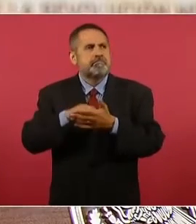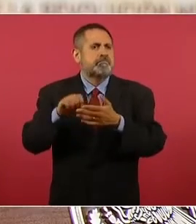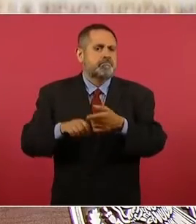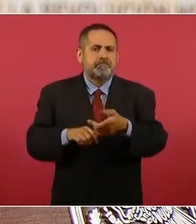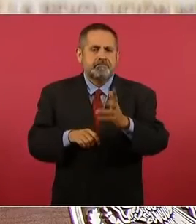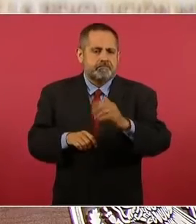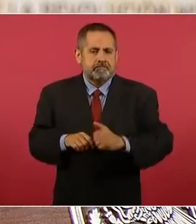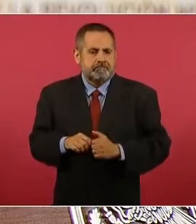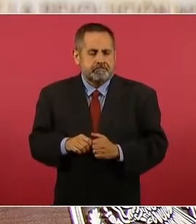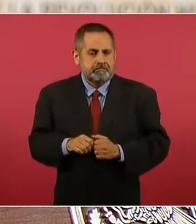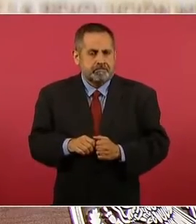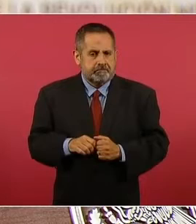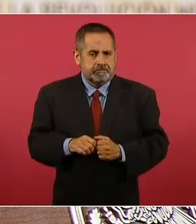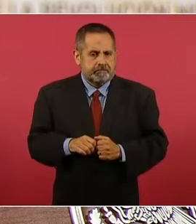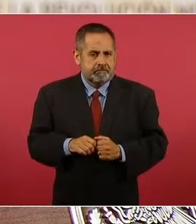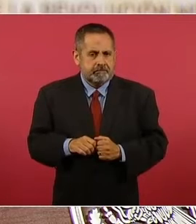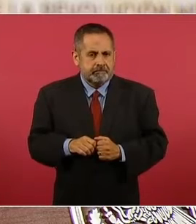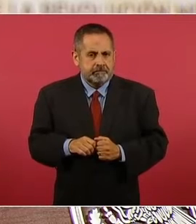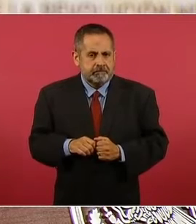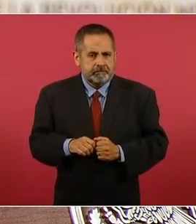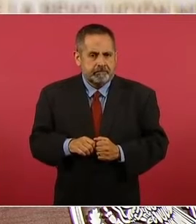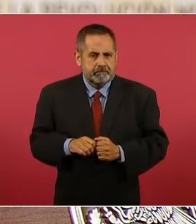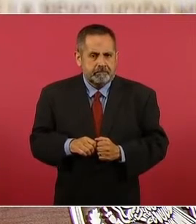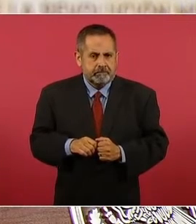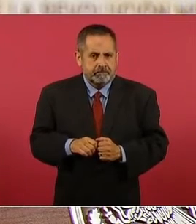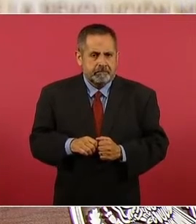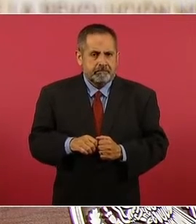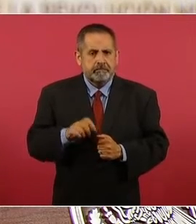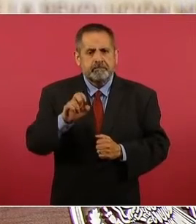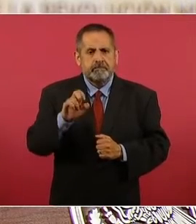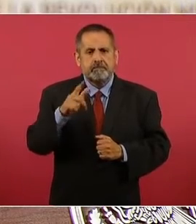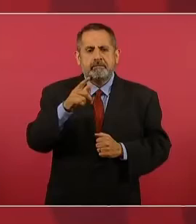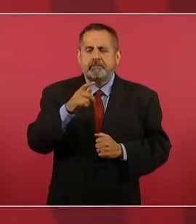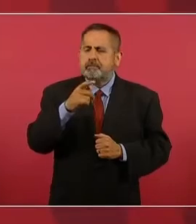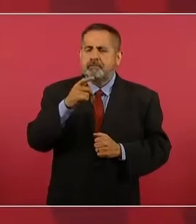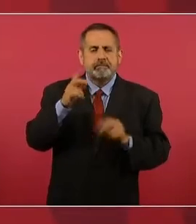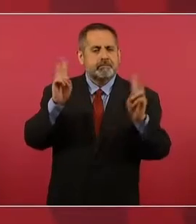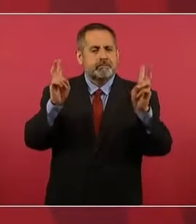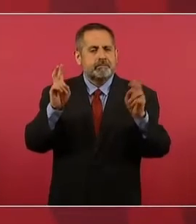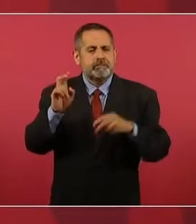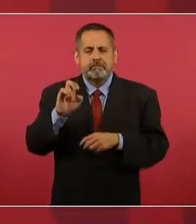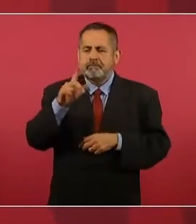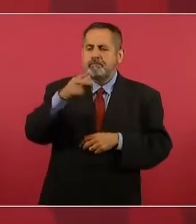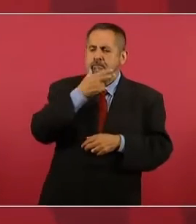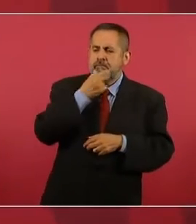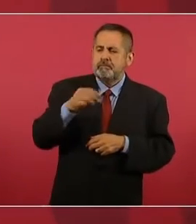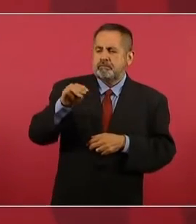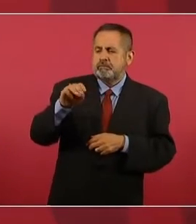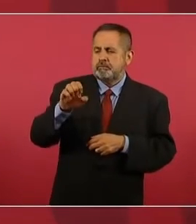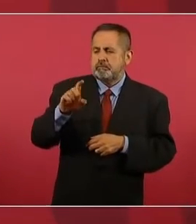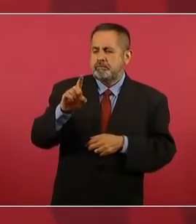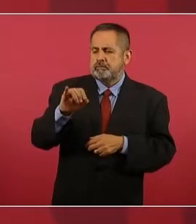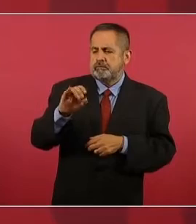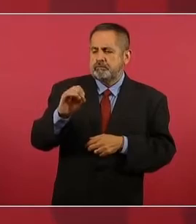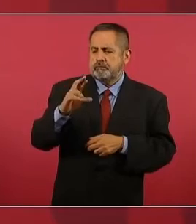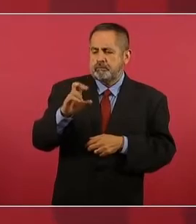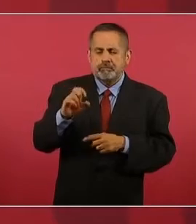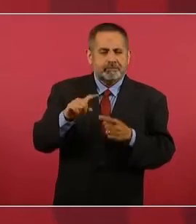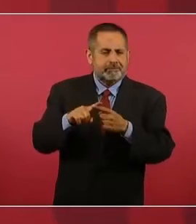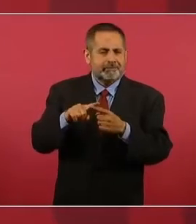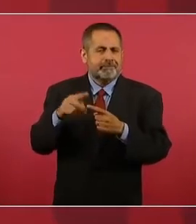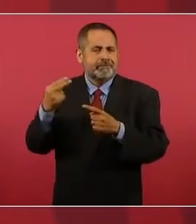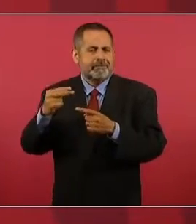El hombre mediocre de José ingenieros